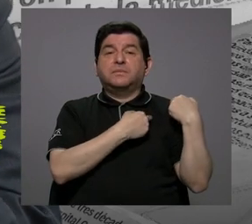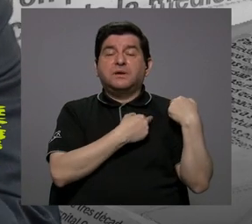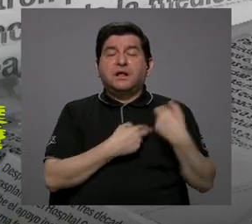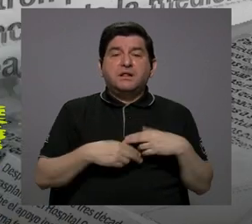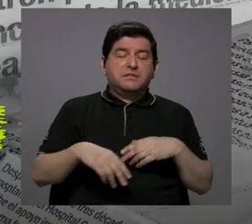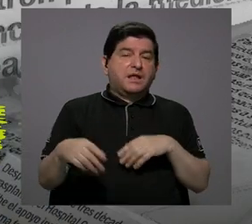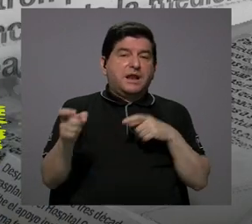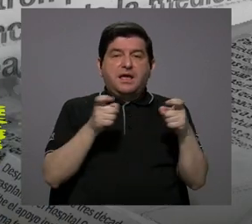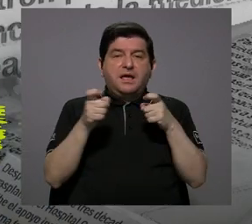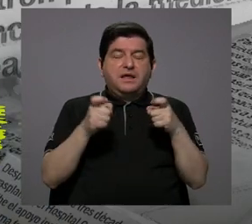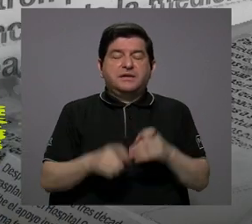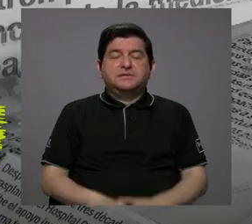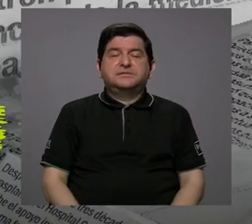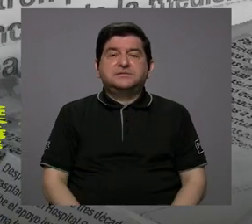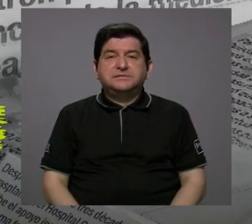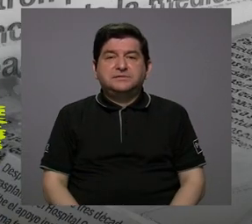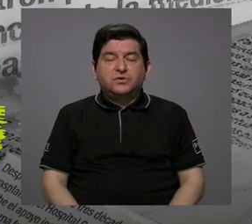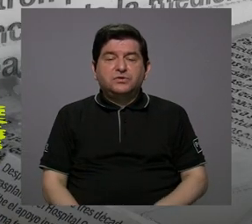la Gerencia General.